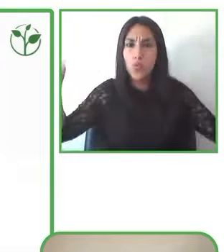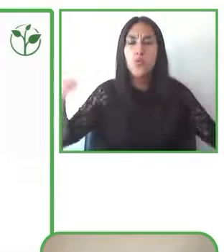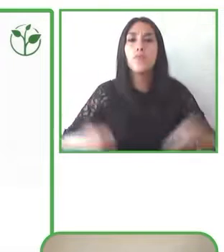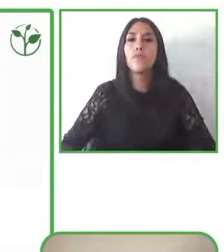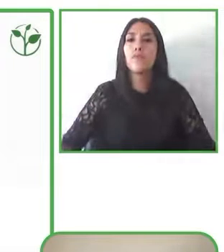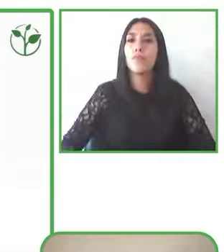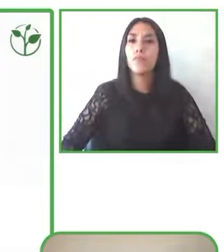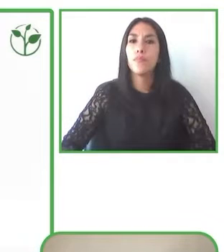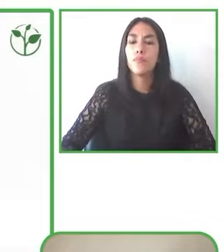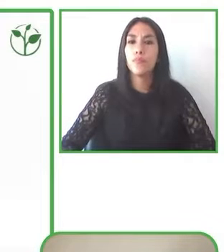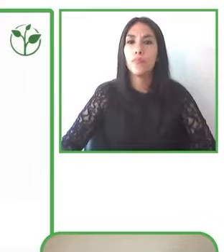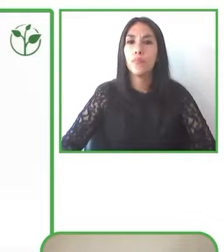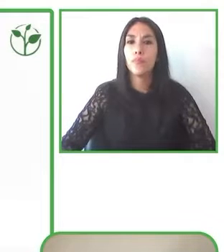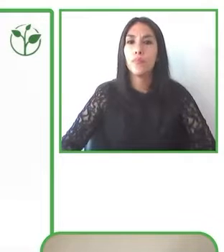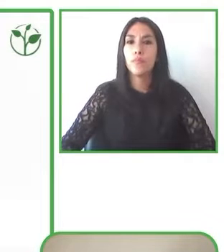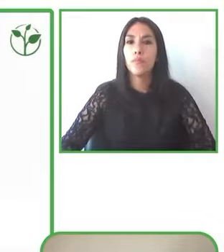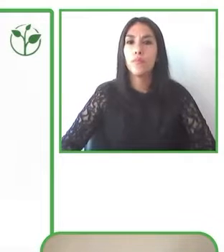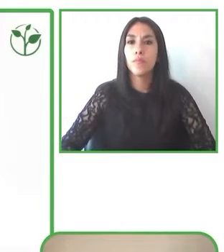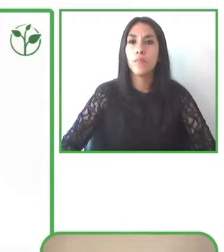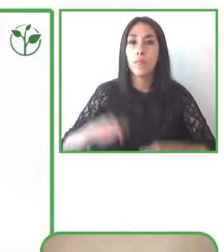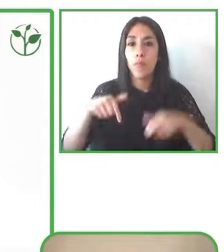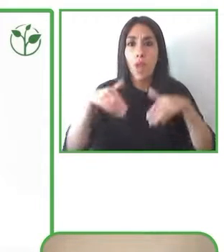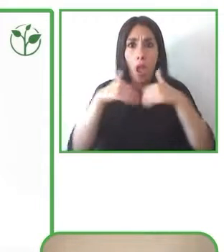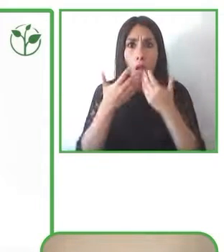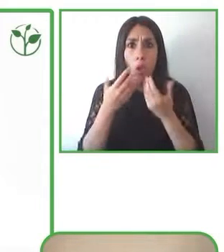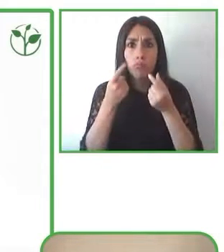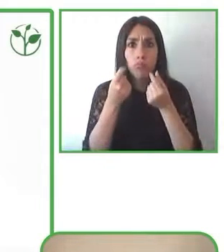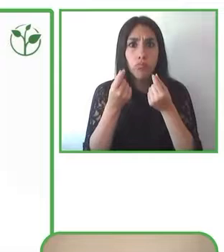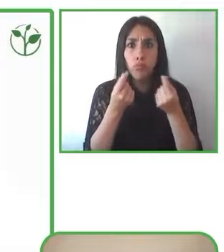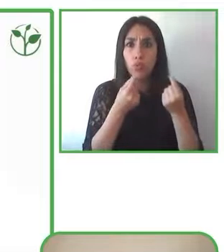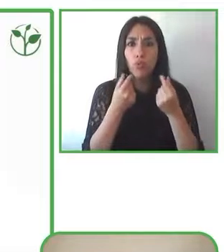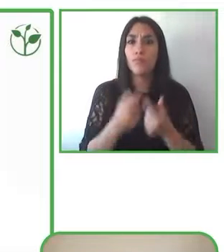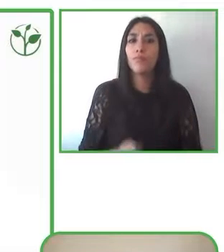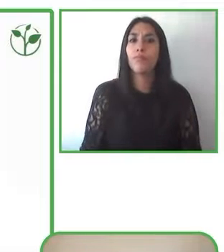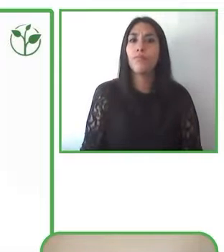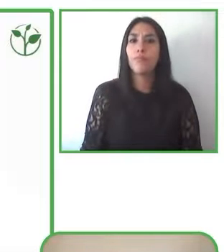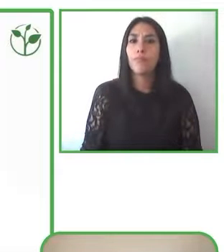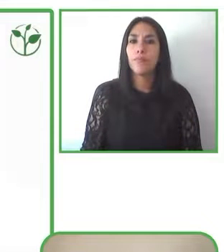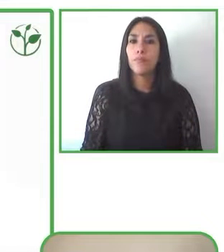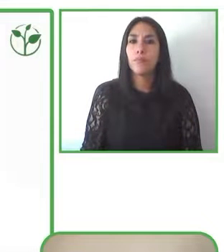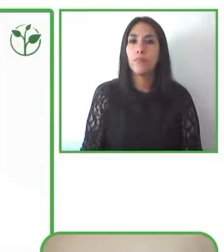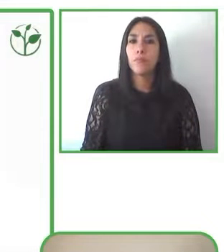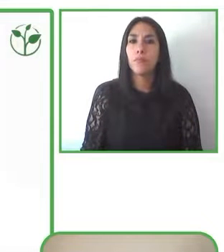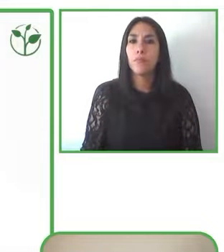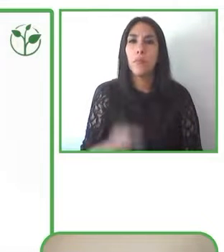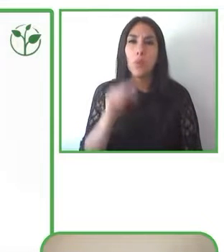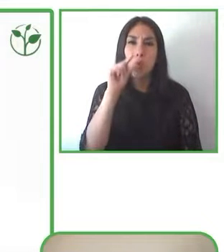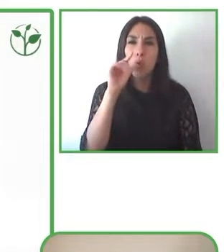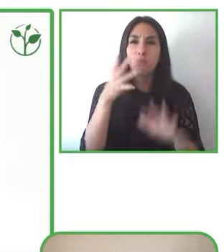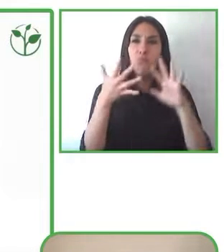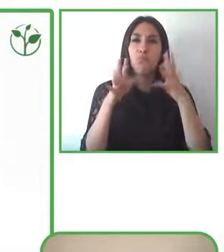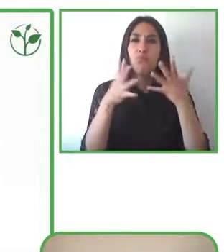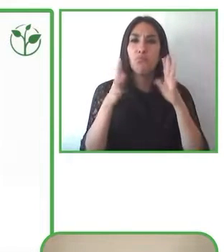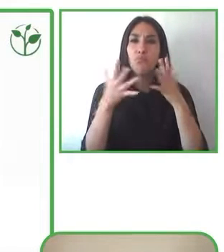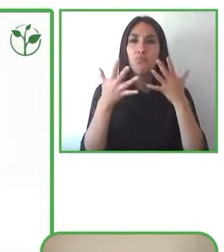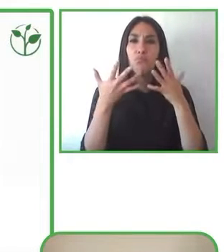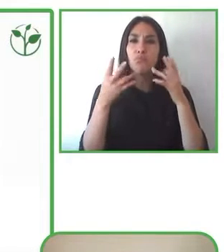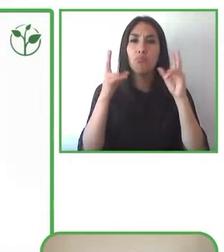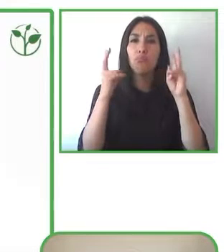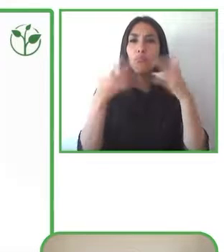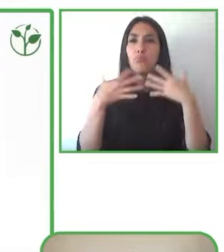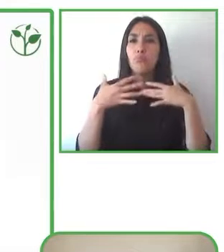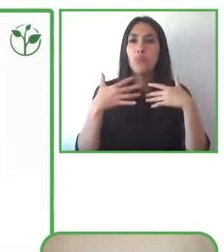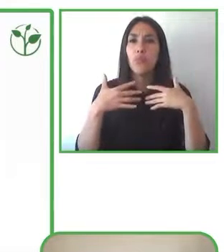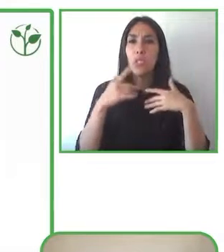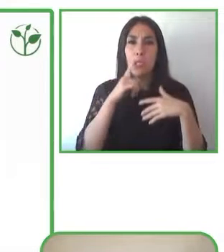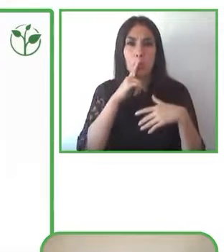¿cómo lo hacemos? y un poco lo que lo que es la clave de nuestros o la experiencia que tenemos nosotros en nuestros